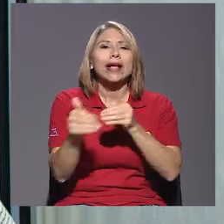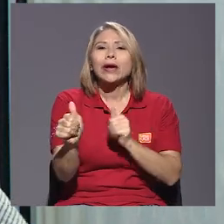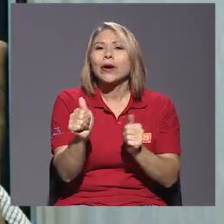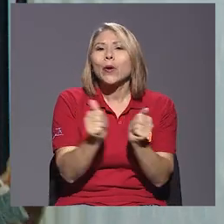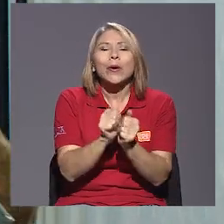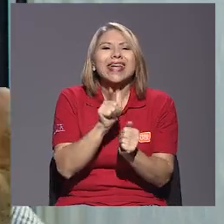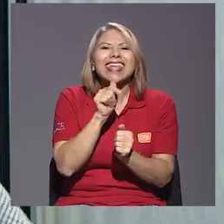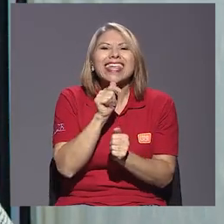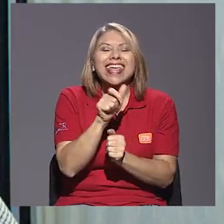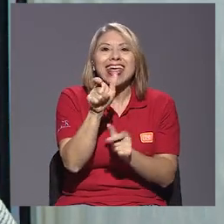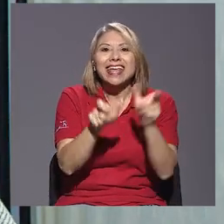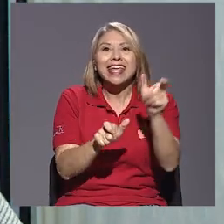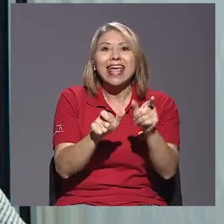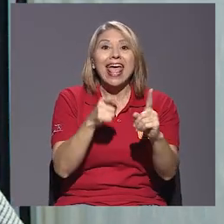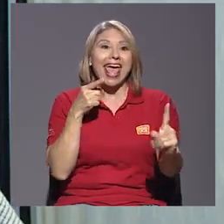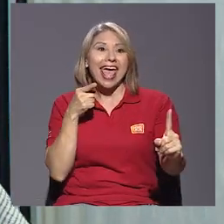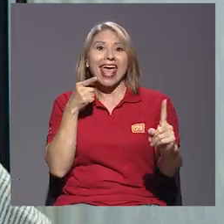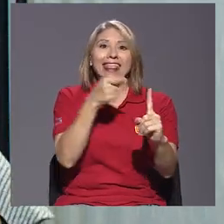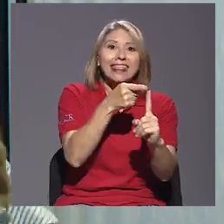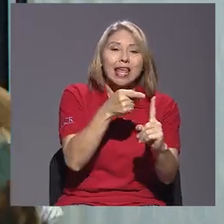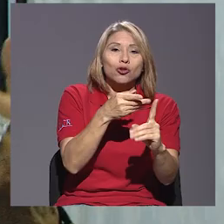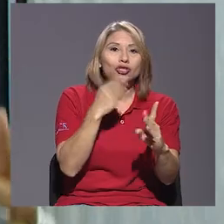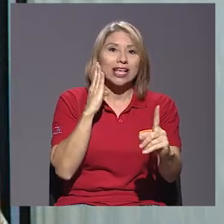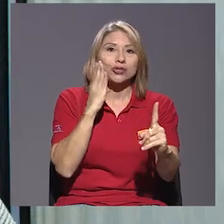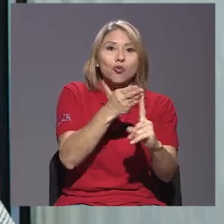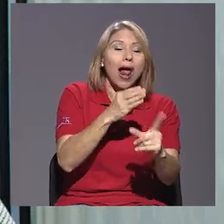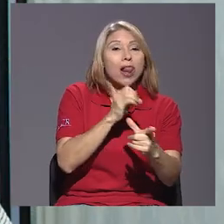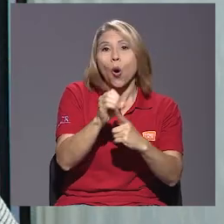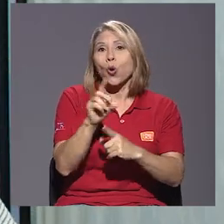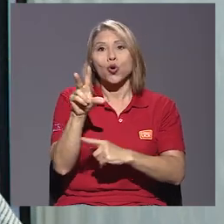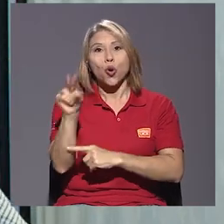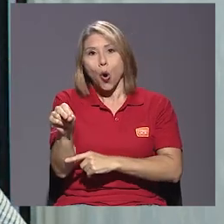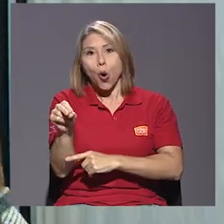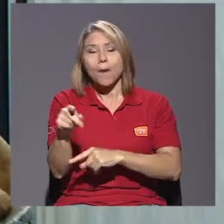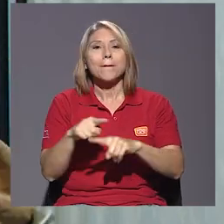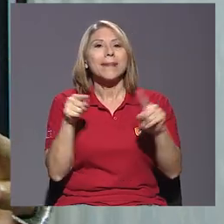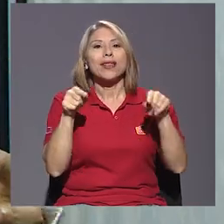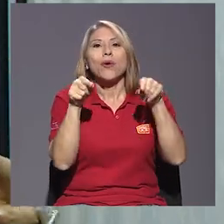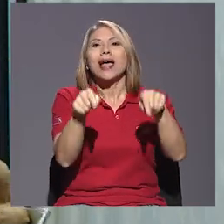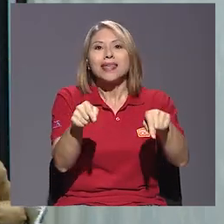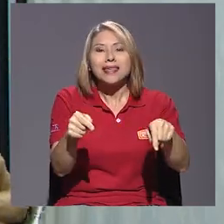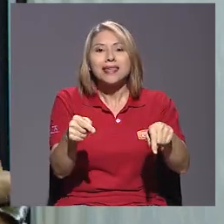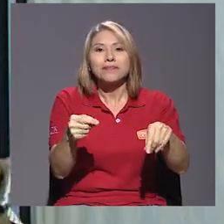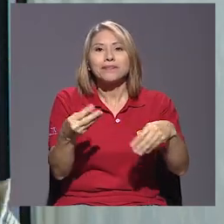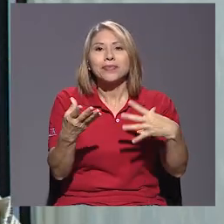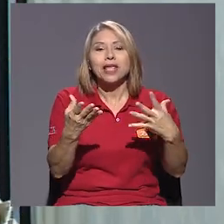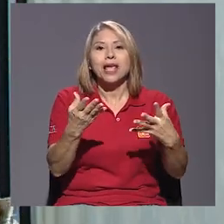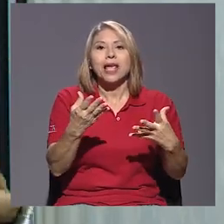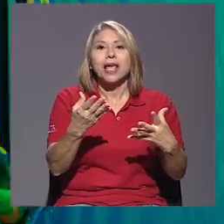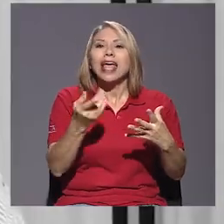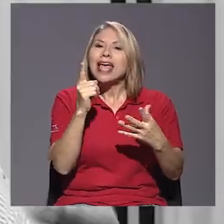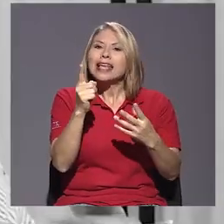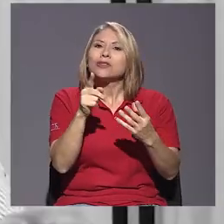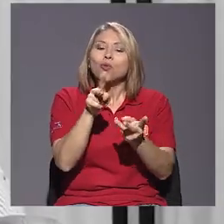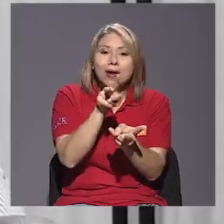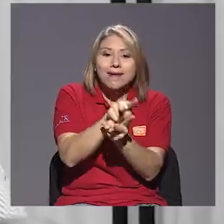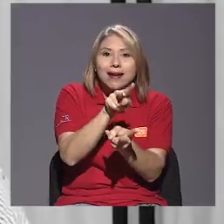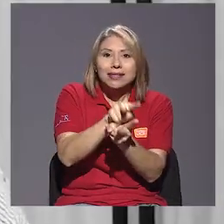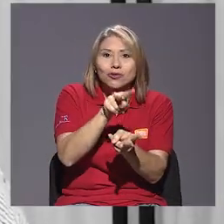Independientemente de con quién esté, heterosexual o no, pero ahí lo que estamos es potenciando